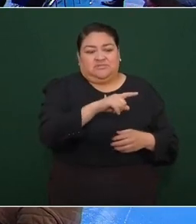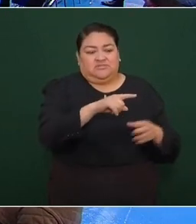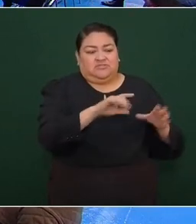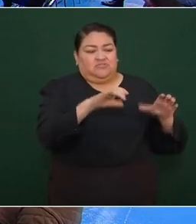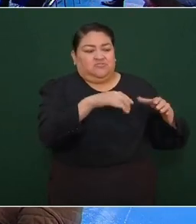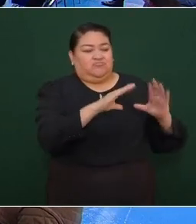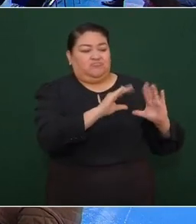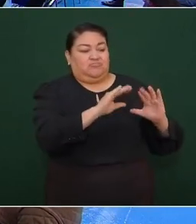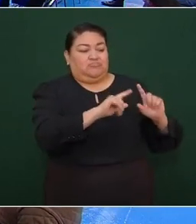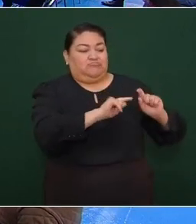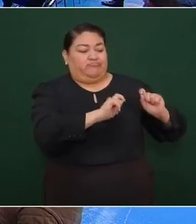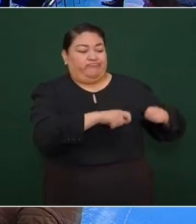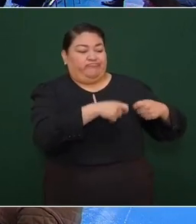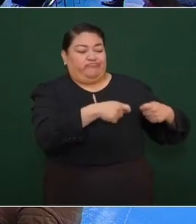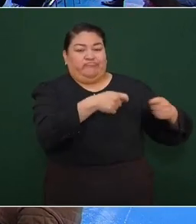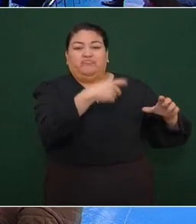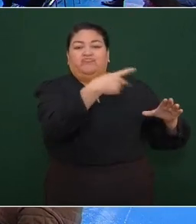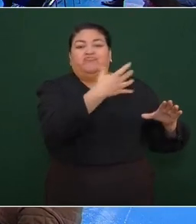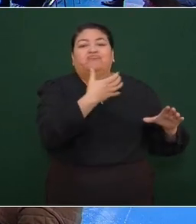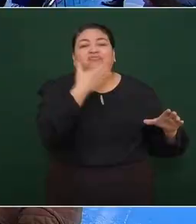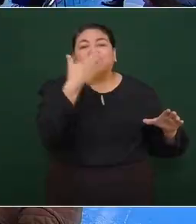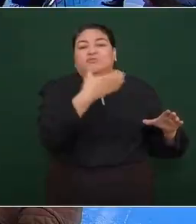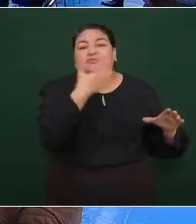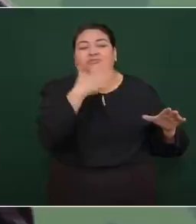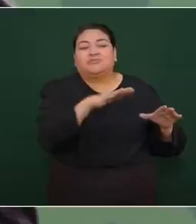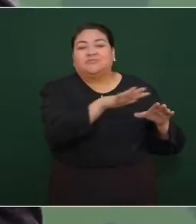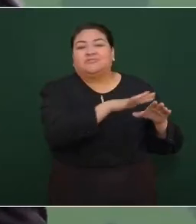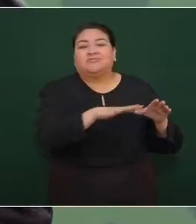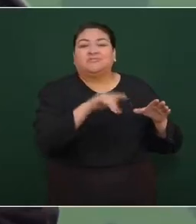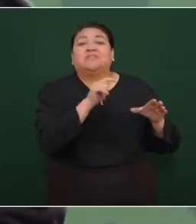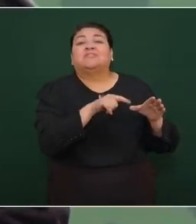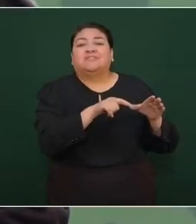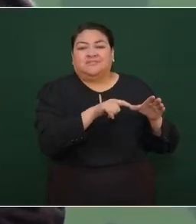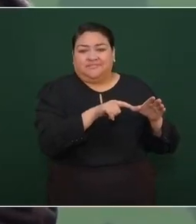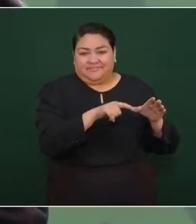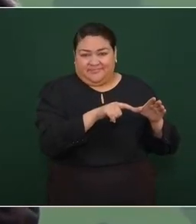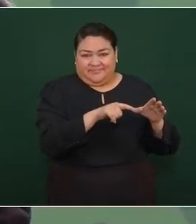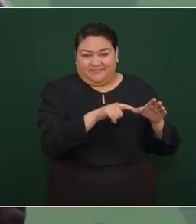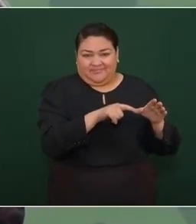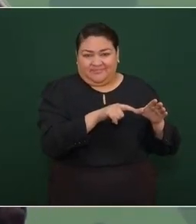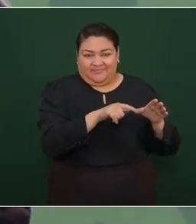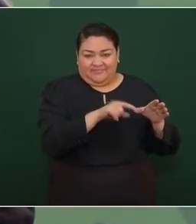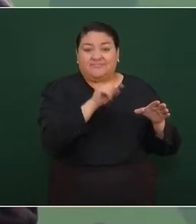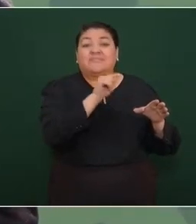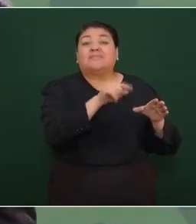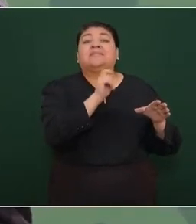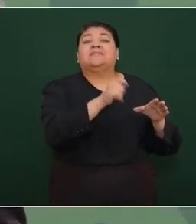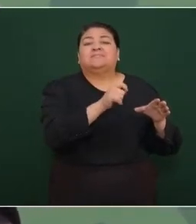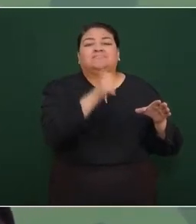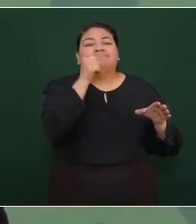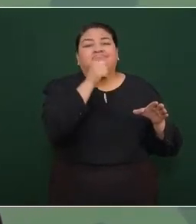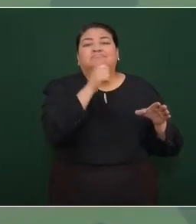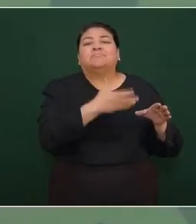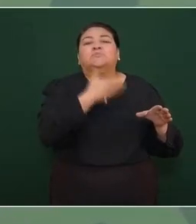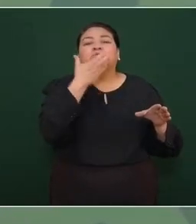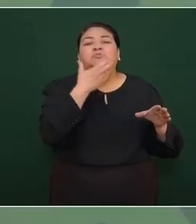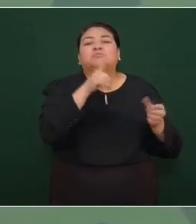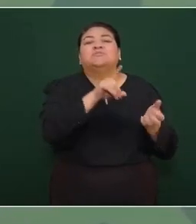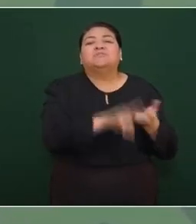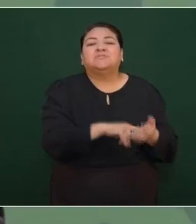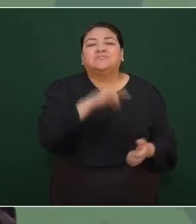la única doctrina del conservadurismo es la